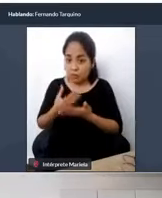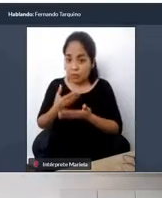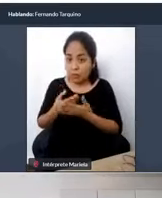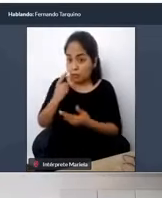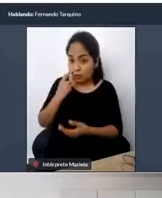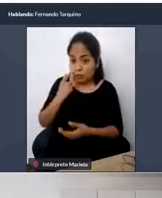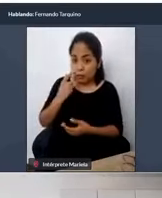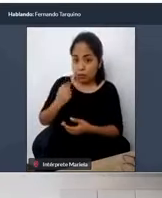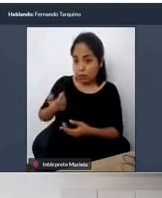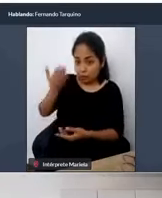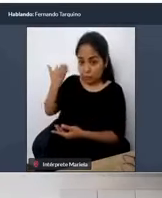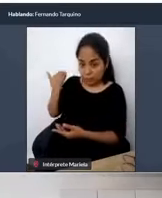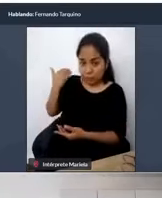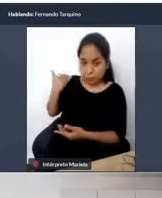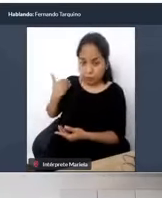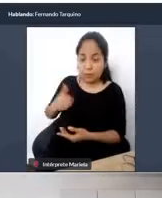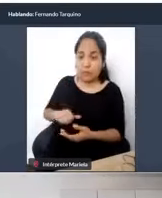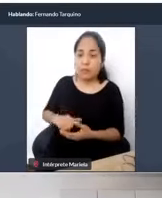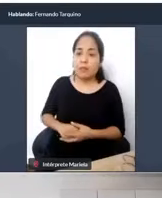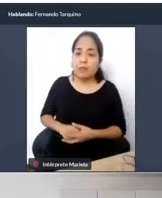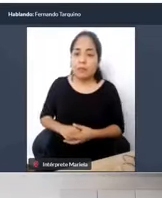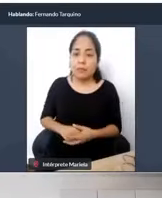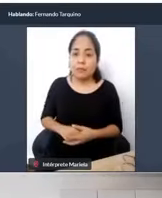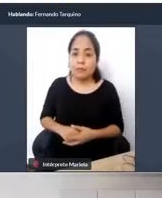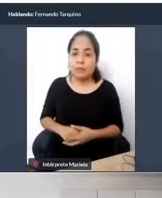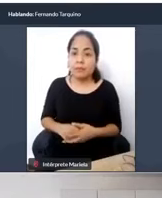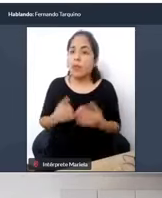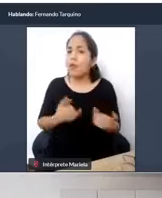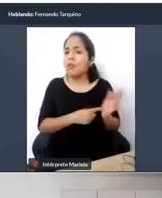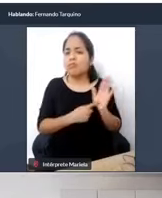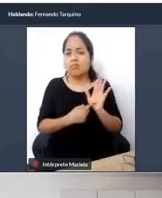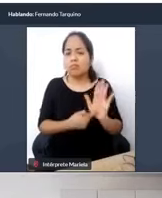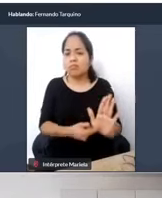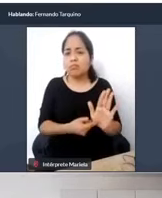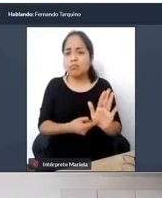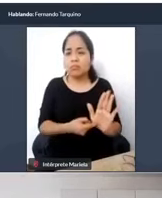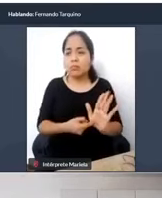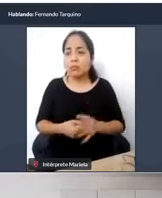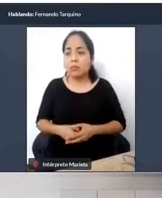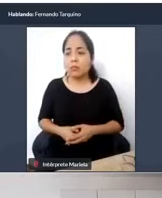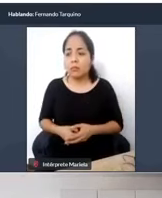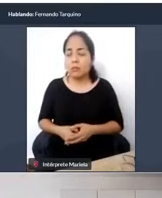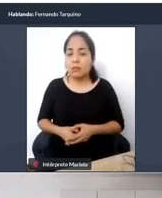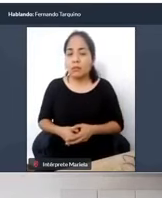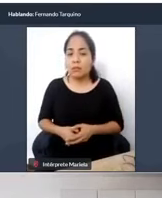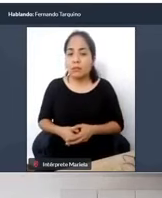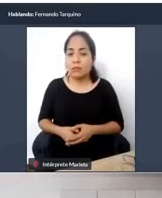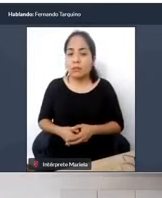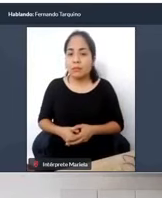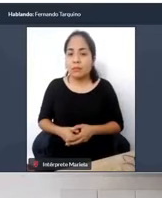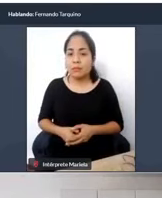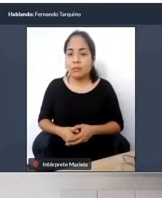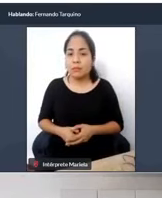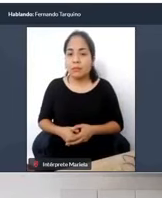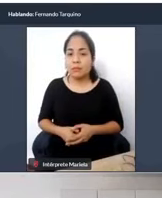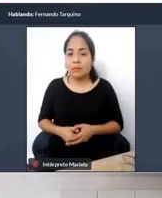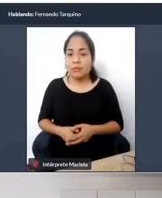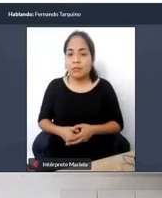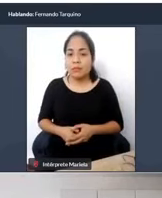y pues en este caso lo que voy a presentar es lo que viene trabajando el mundo justamente